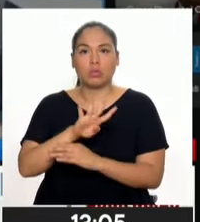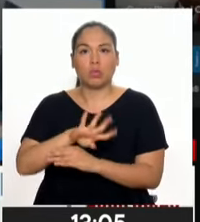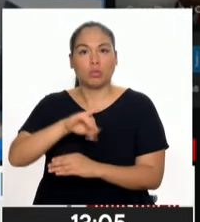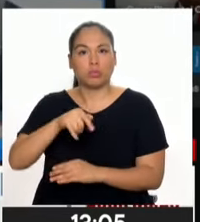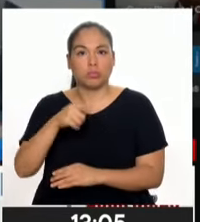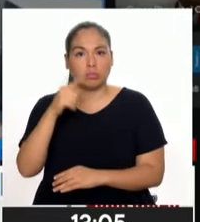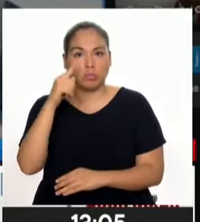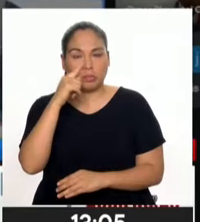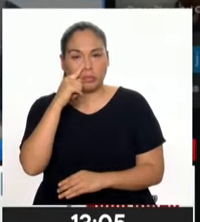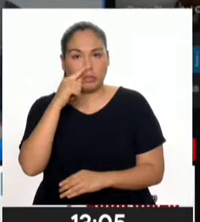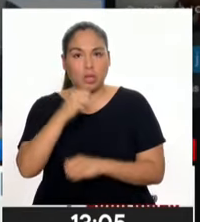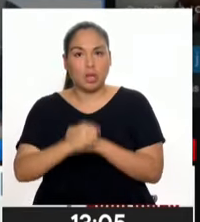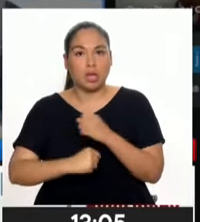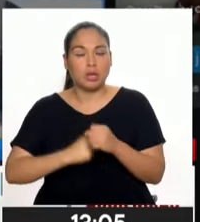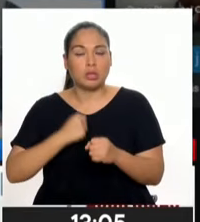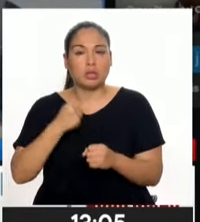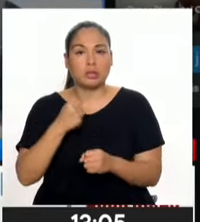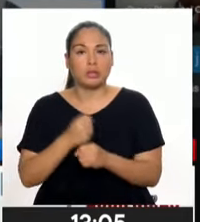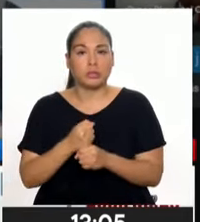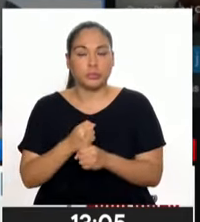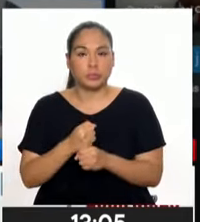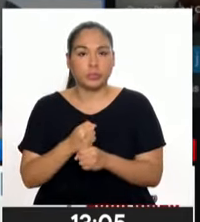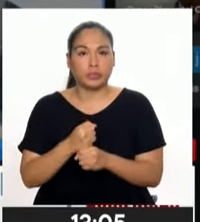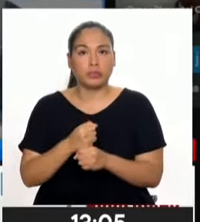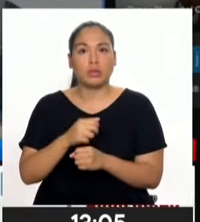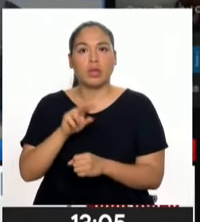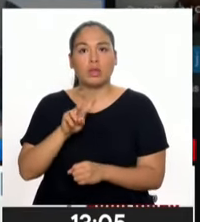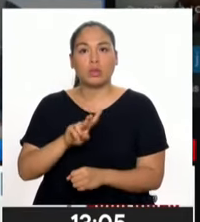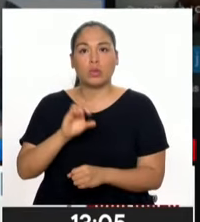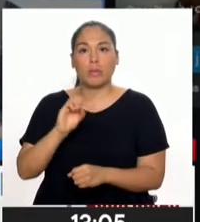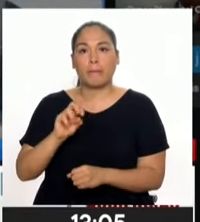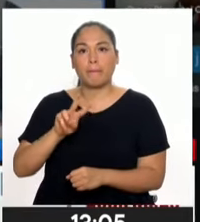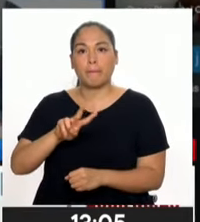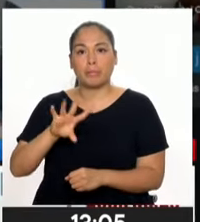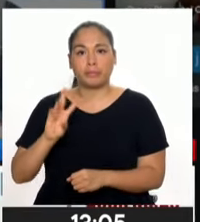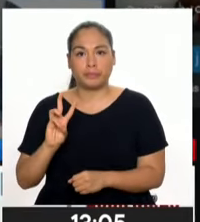de 2026.